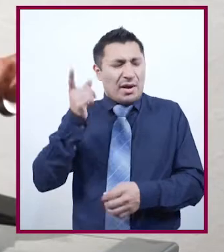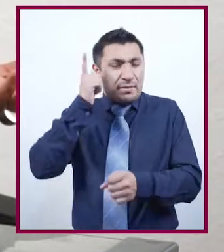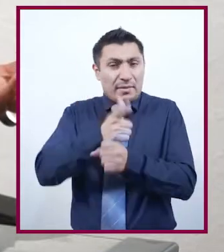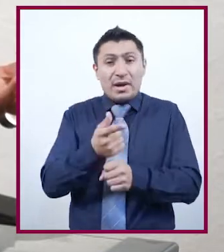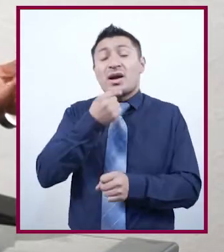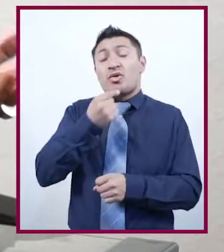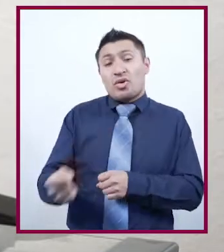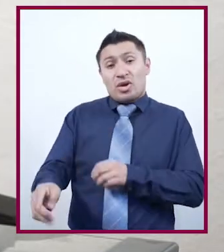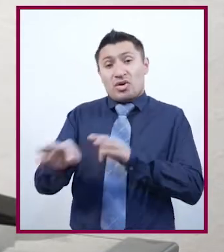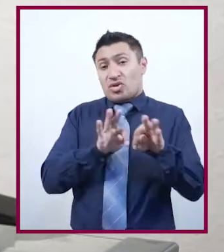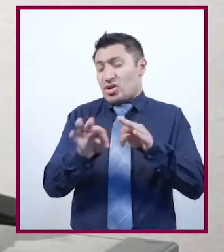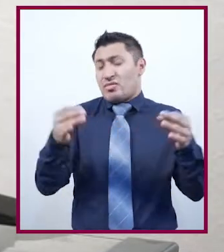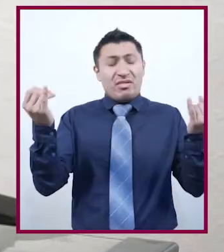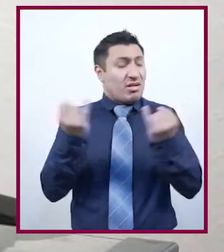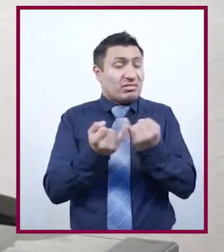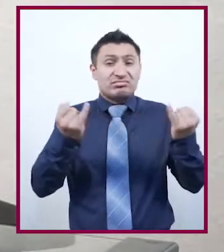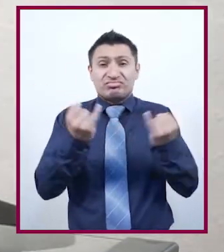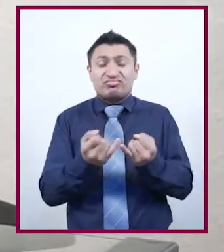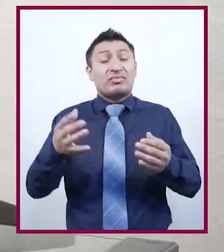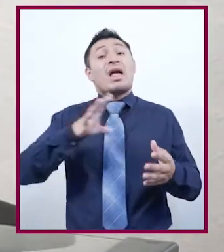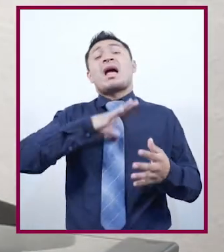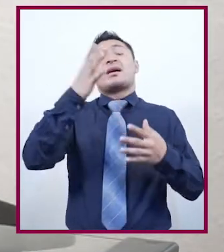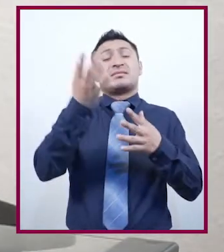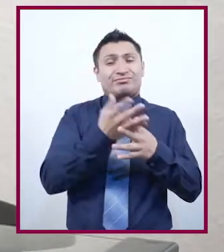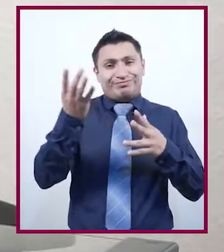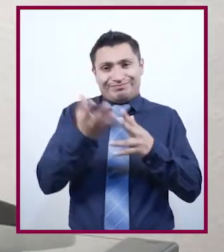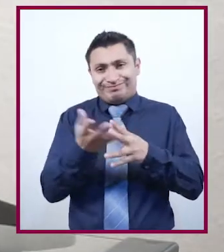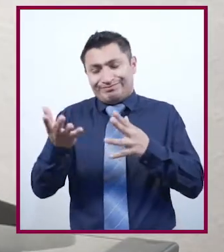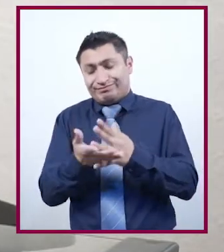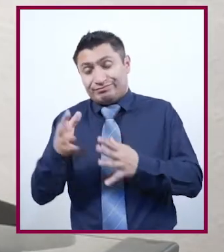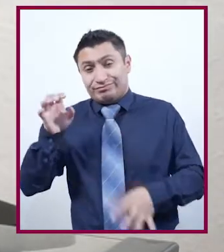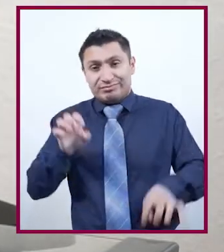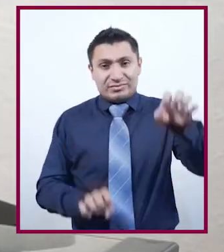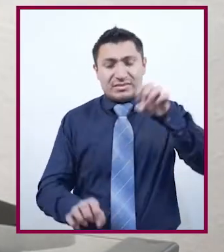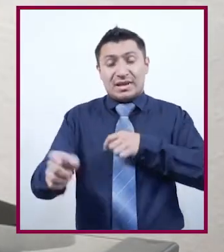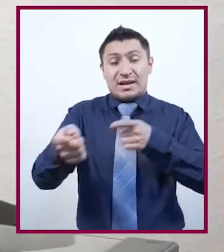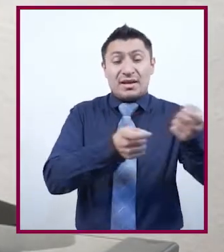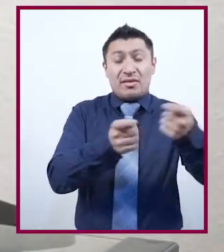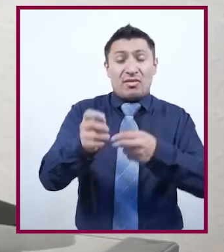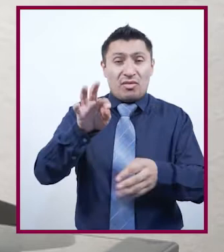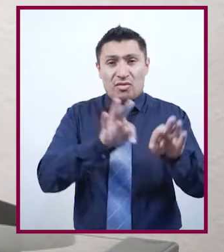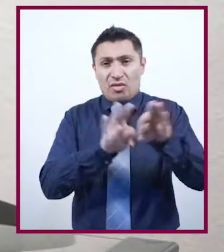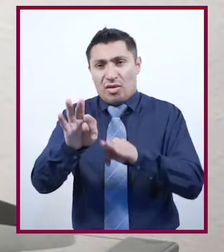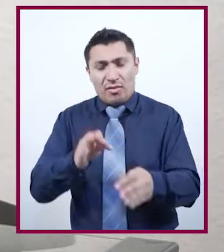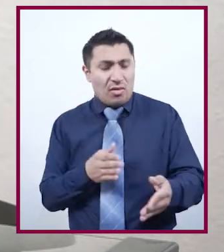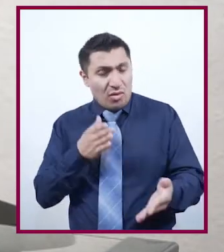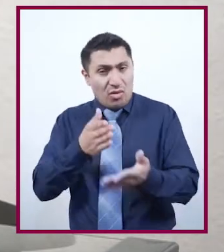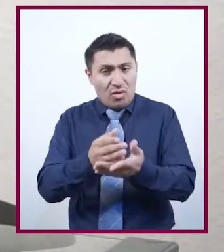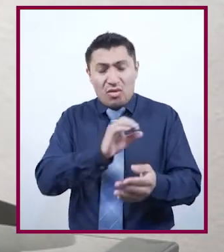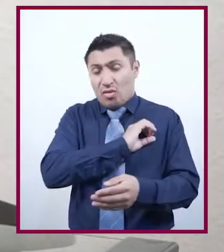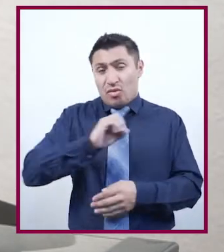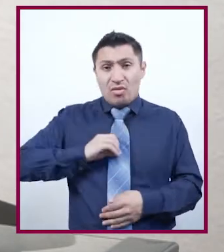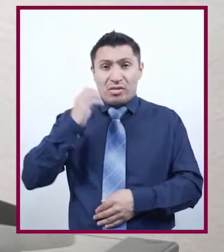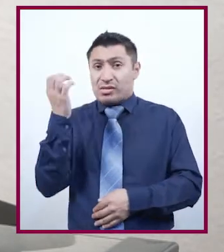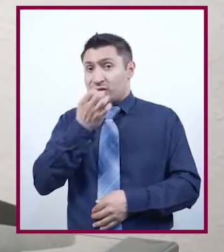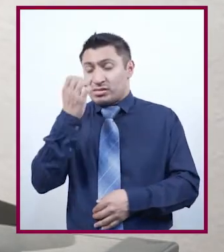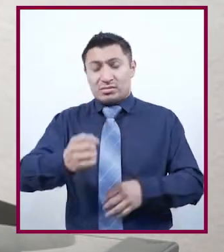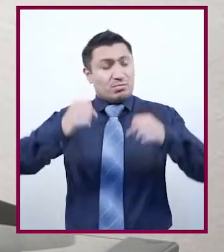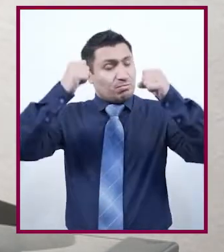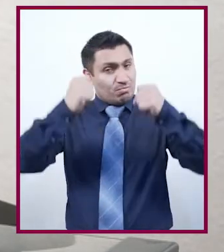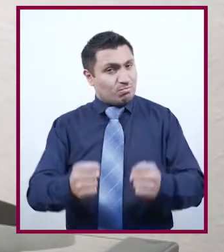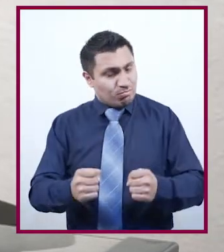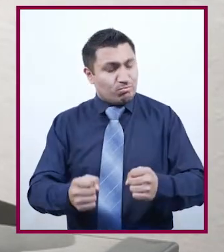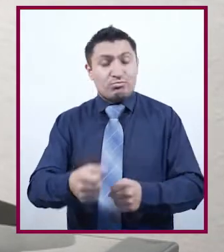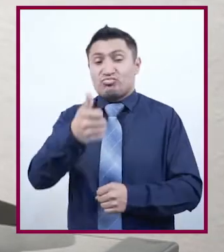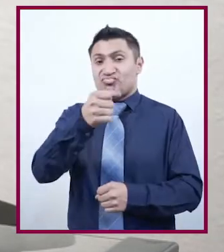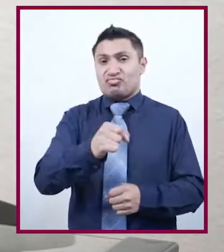donde los niños trabajaban por igual. Se hizo una clasificación por edades para regular el trabajo y para asistir de manera obligatoria a